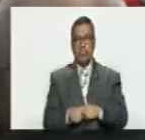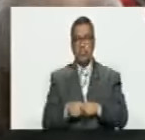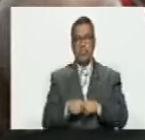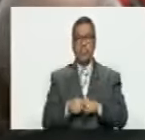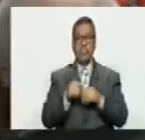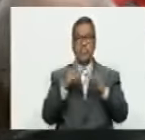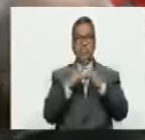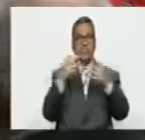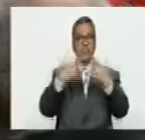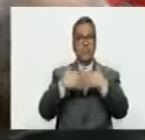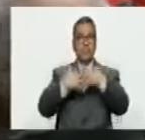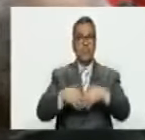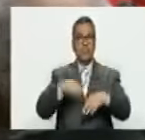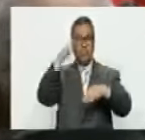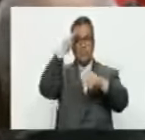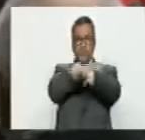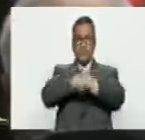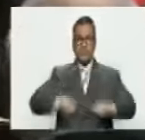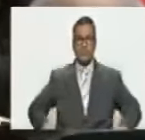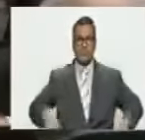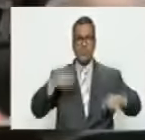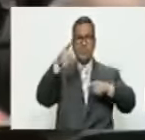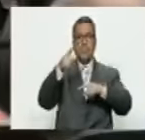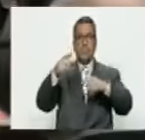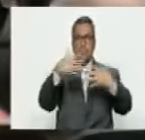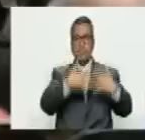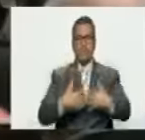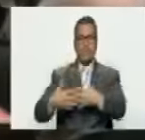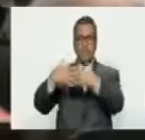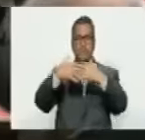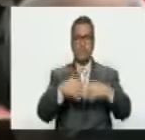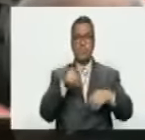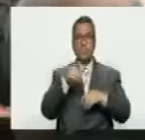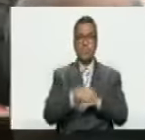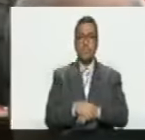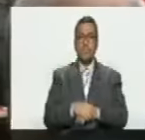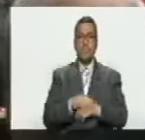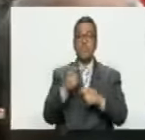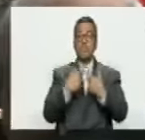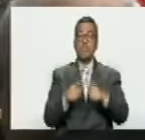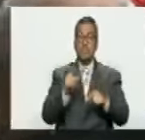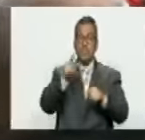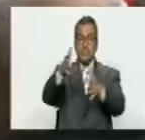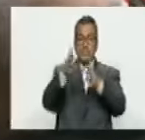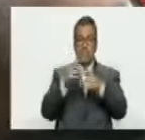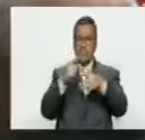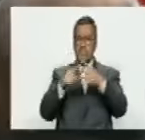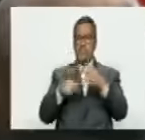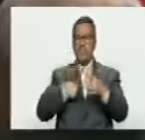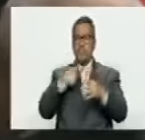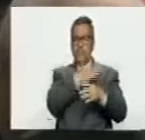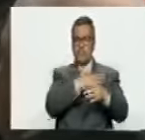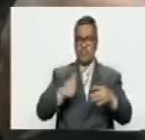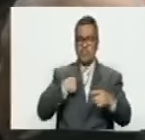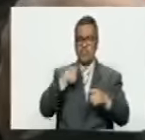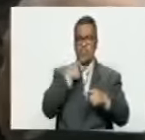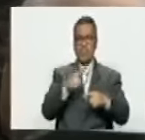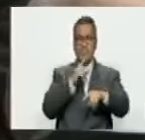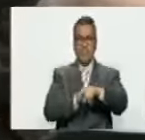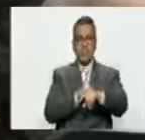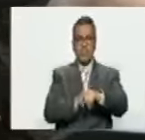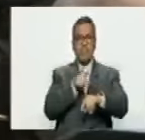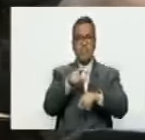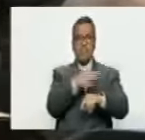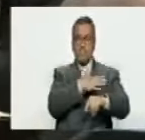complejo industrial militar, al imperialismo norteamericano, pero le ganamos a algo que yo sí quiero mencionar en este momento porque